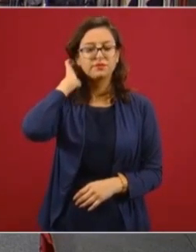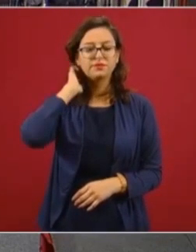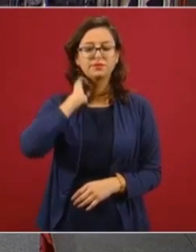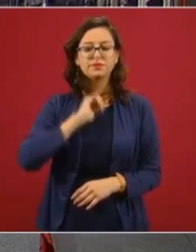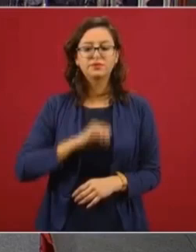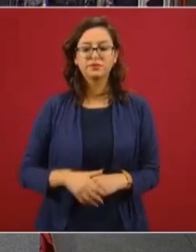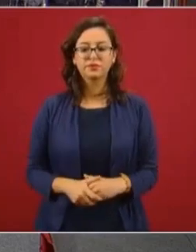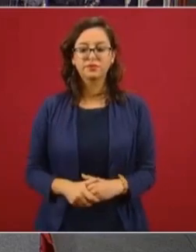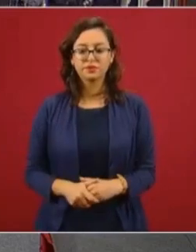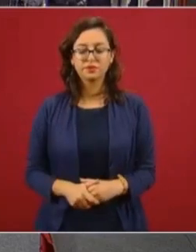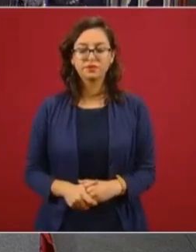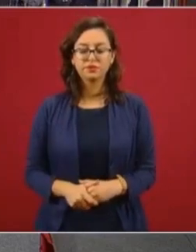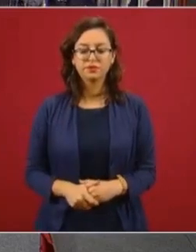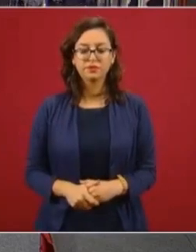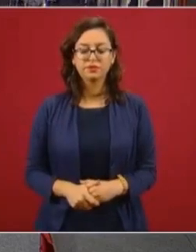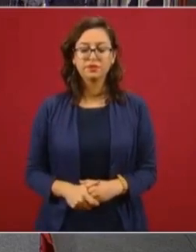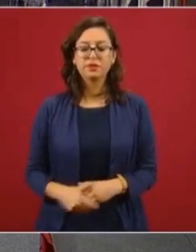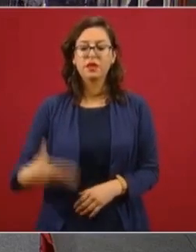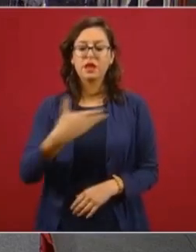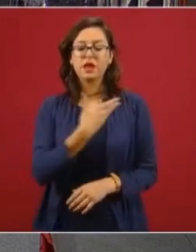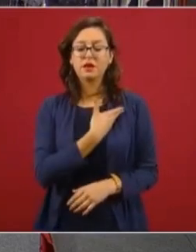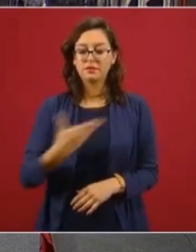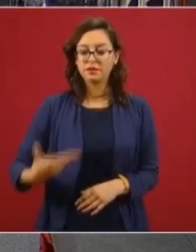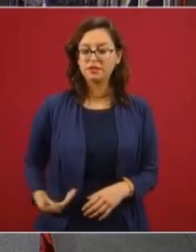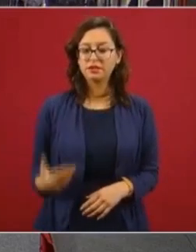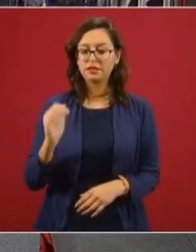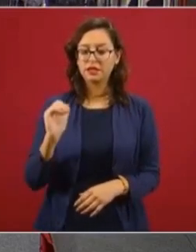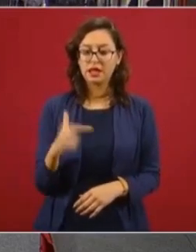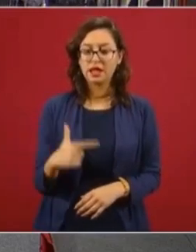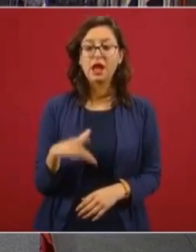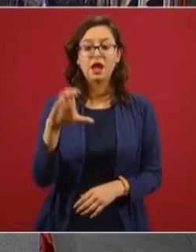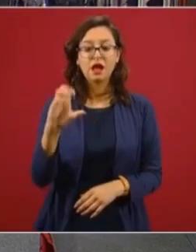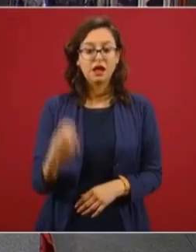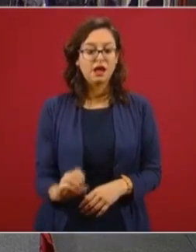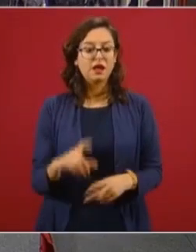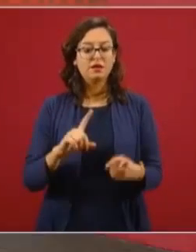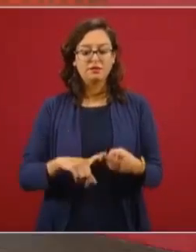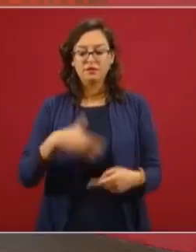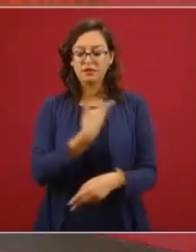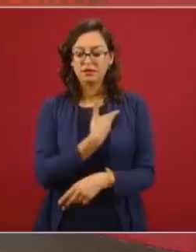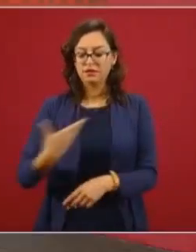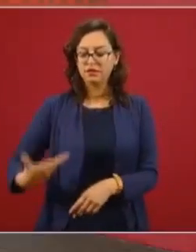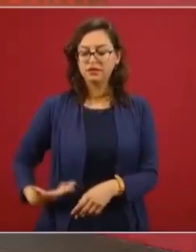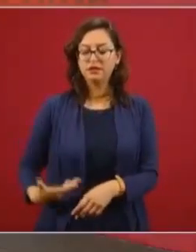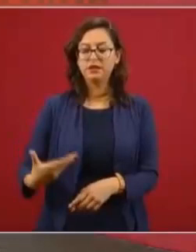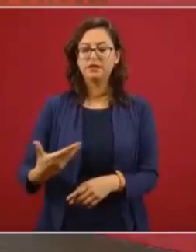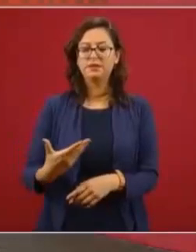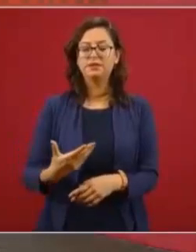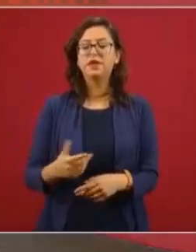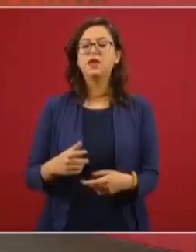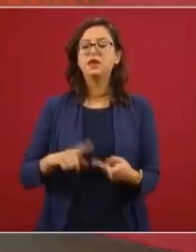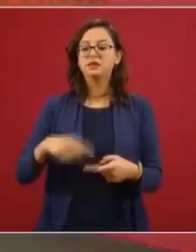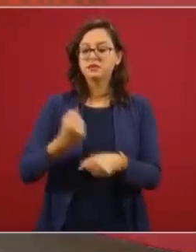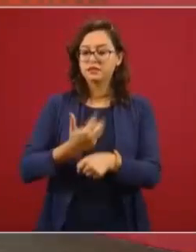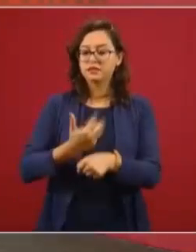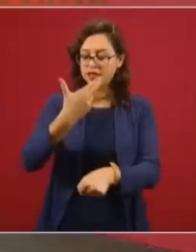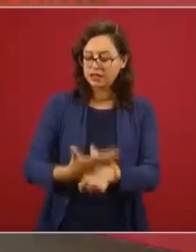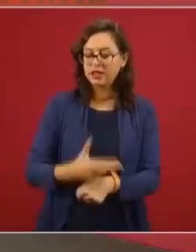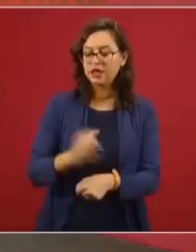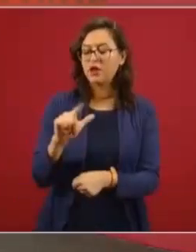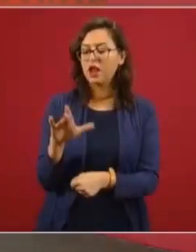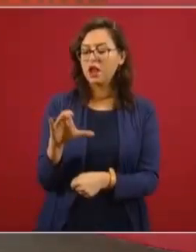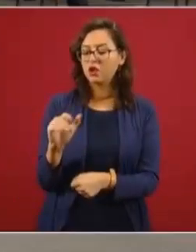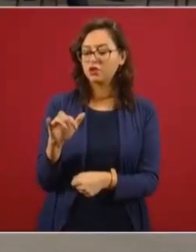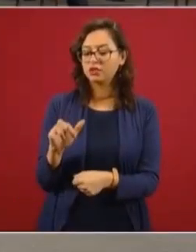Señor Presidente Andrés Manuel López Obrador. Señor Secretario de Salud Jorge Alcocer. Señor Canciller Marcelo